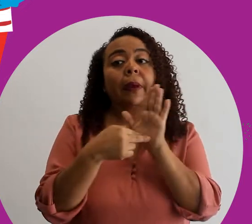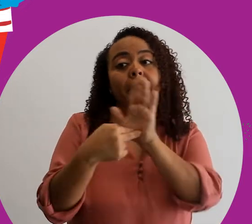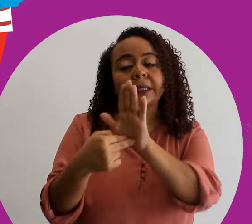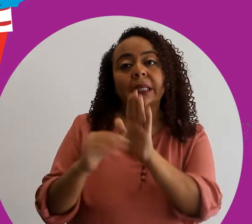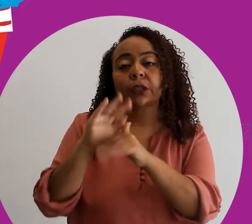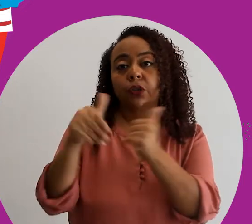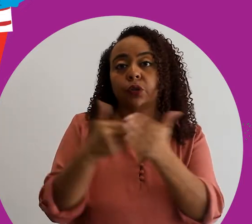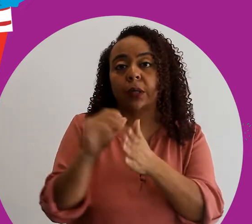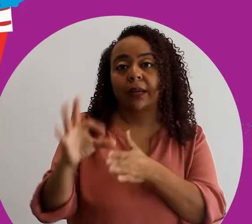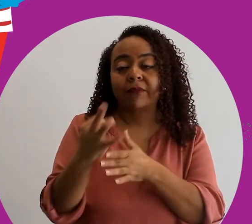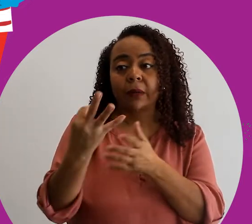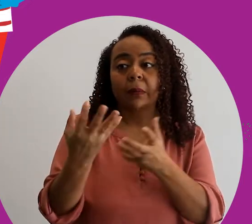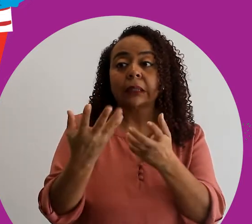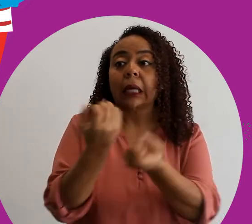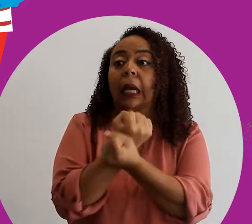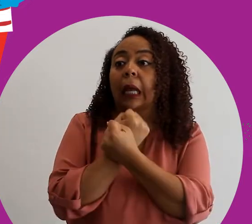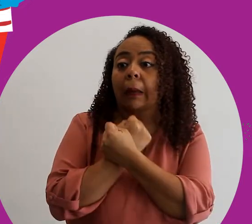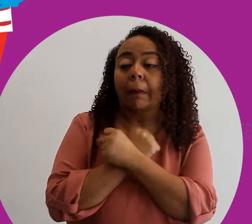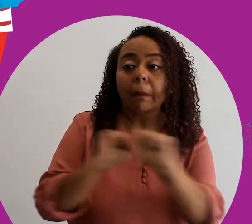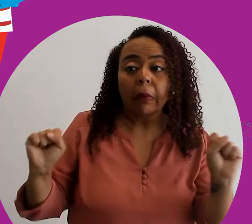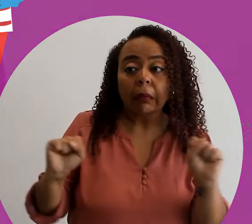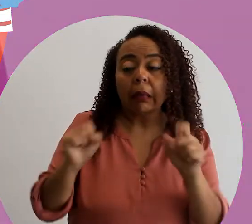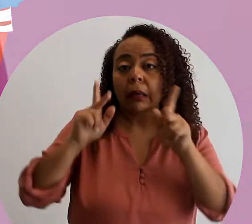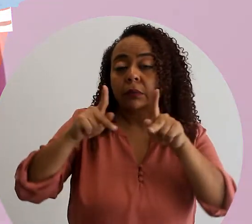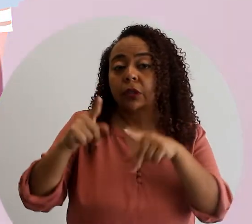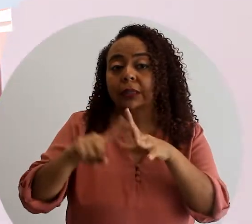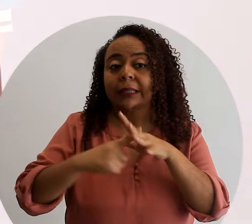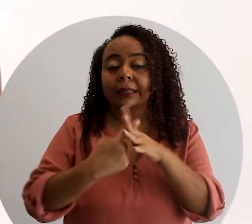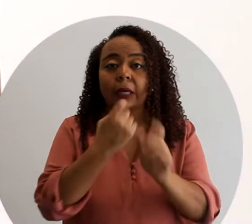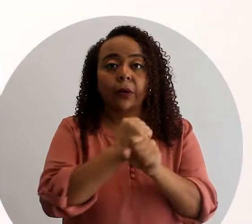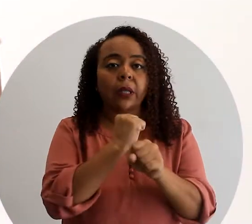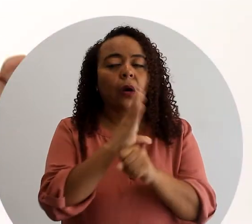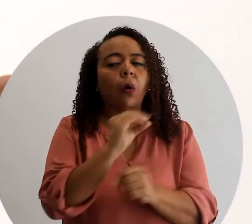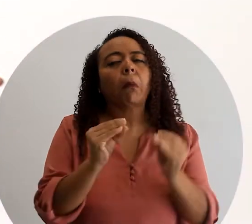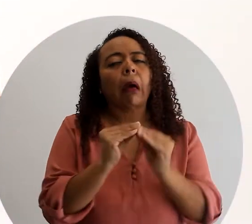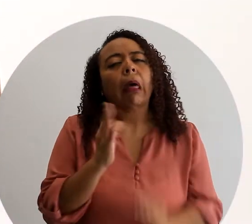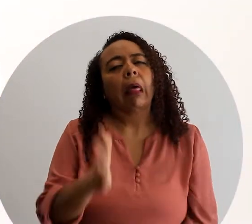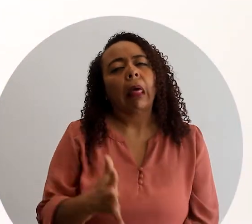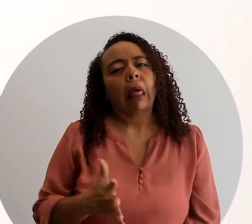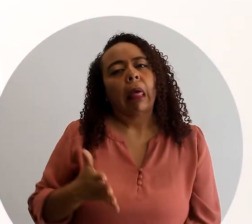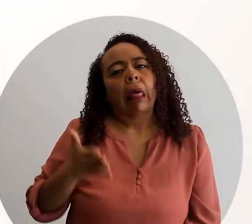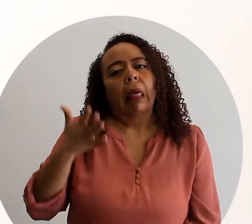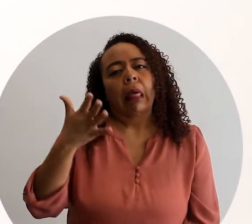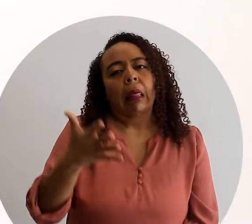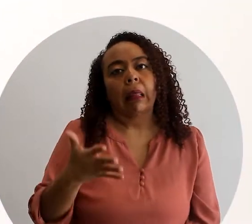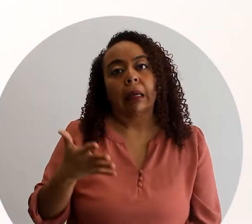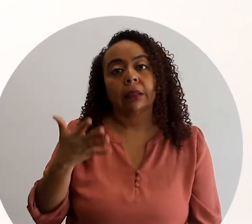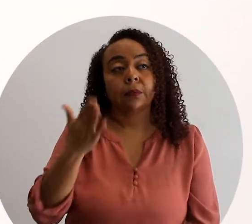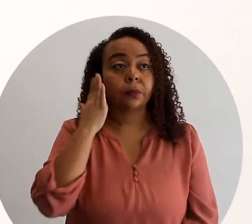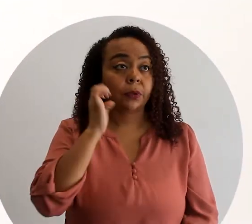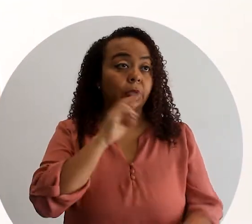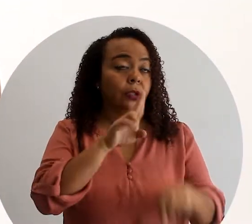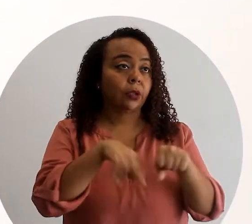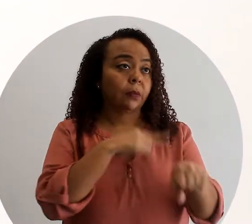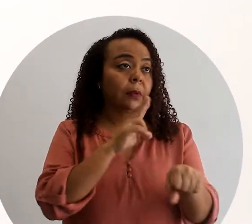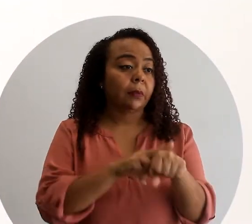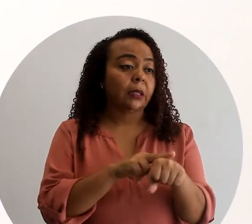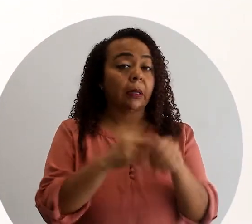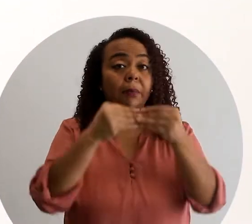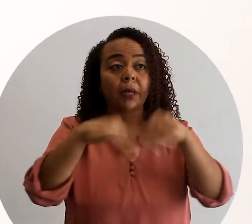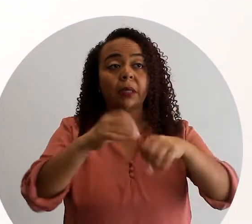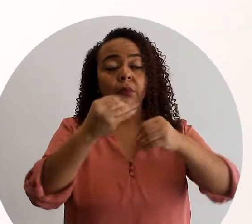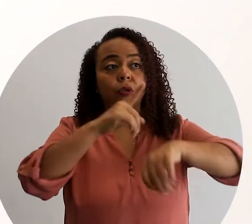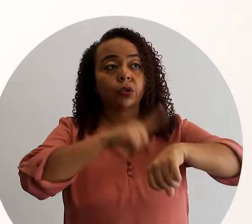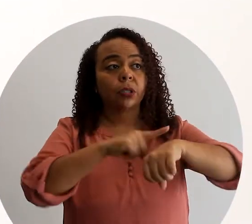a las personas iniciar una tarea o los hacen avanzar más lento de lo que desea, ya que usualmente les quita mucho